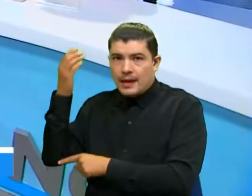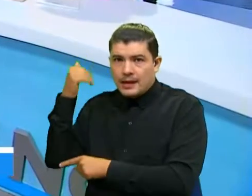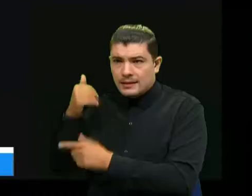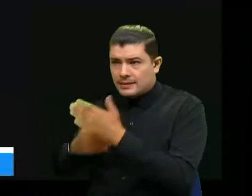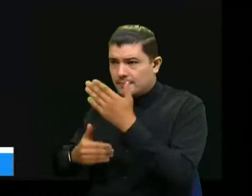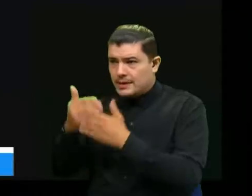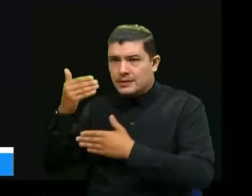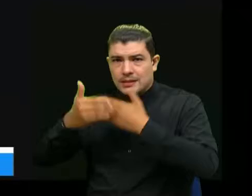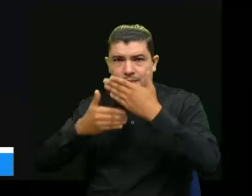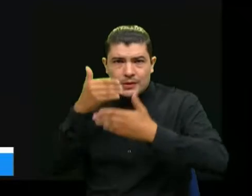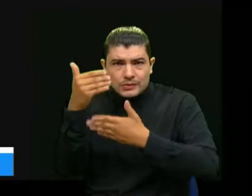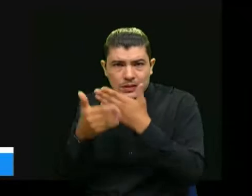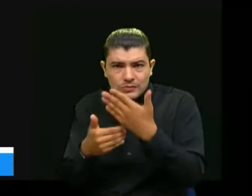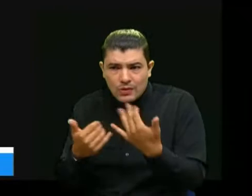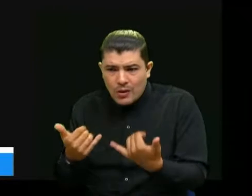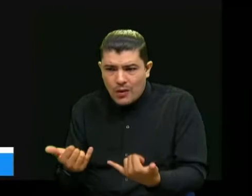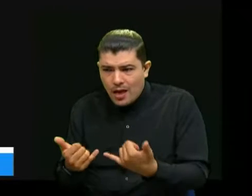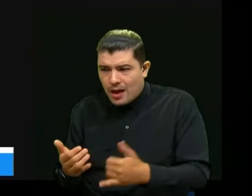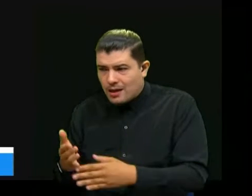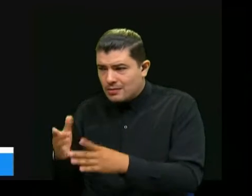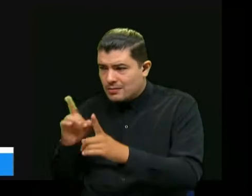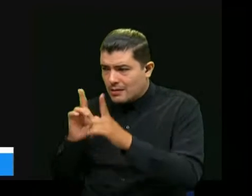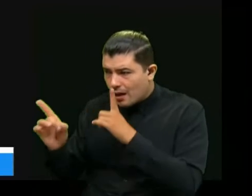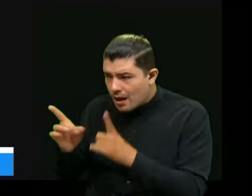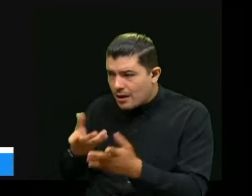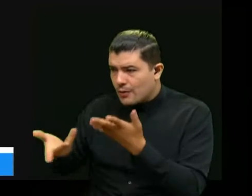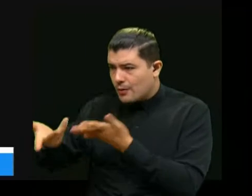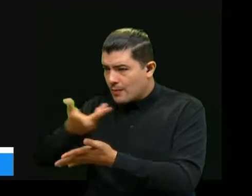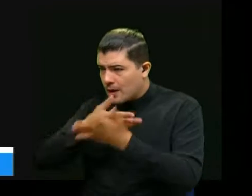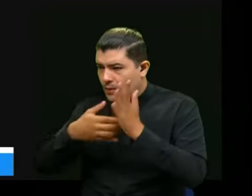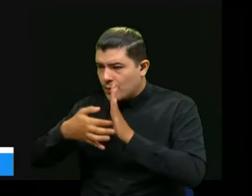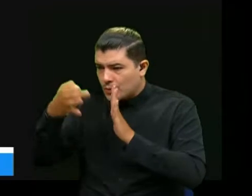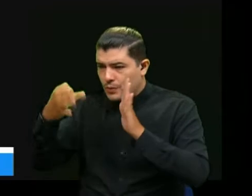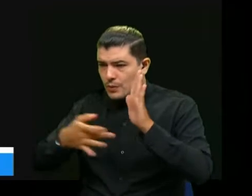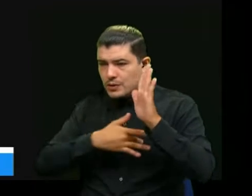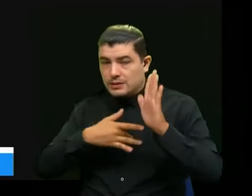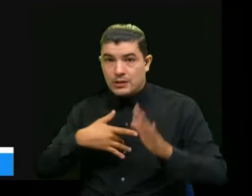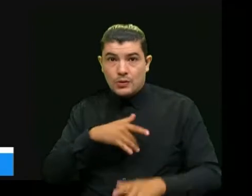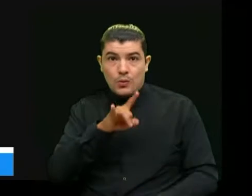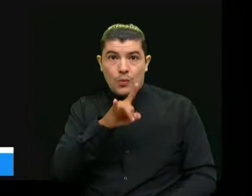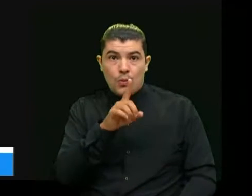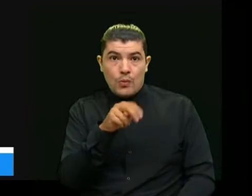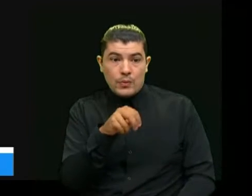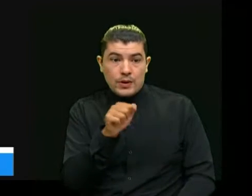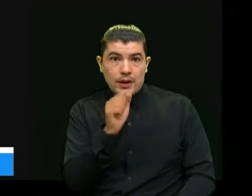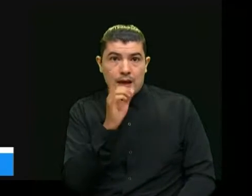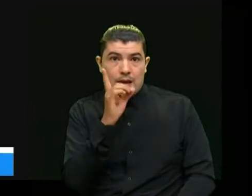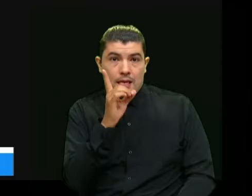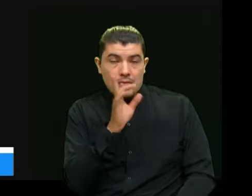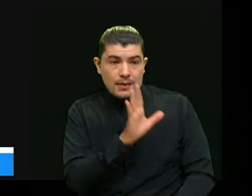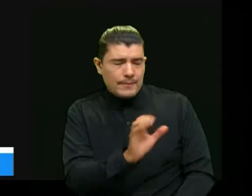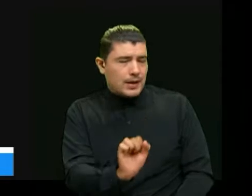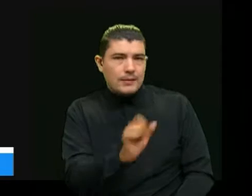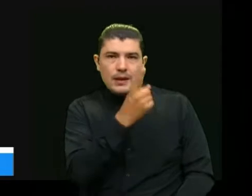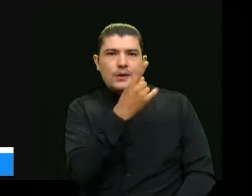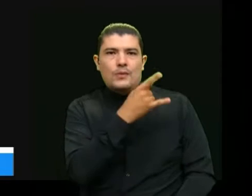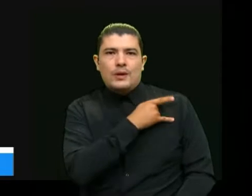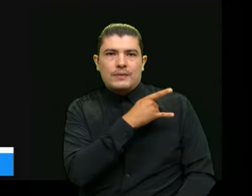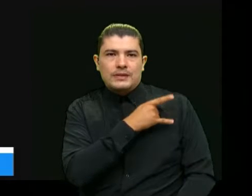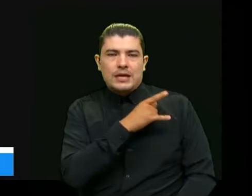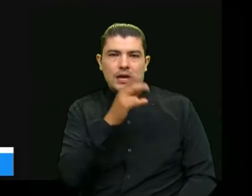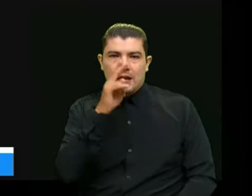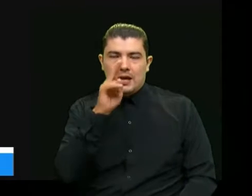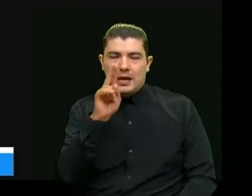es permanente la UNAM fue la primera universidad del país que en junio del 2020 pudo